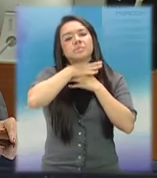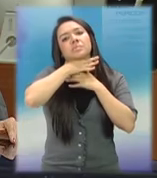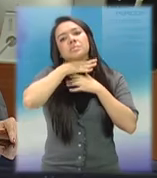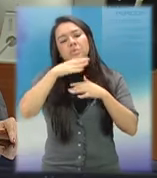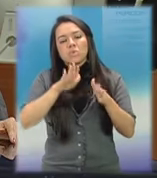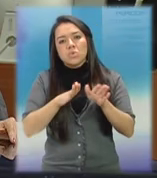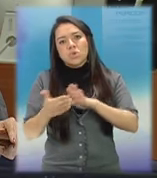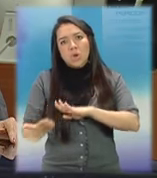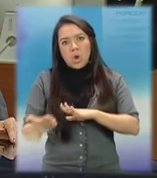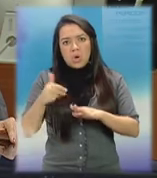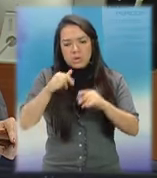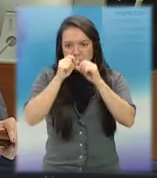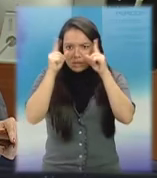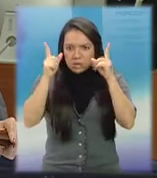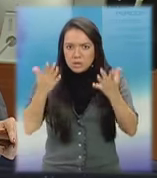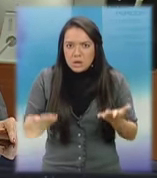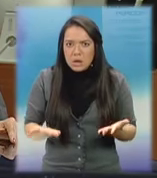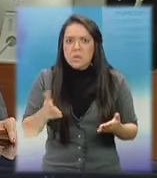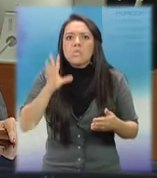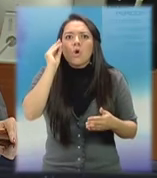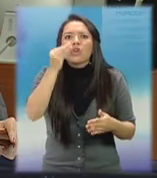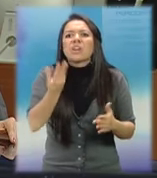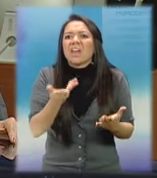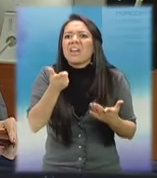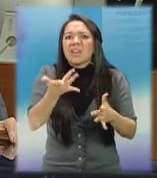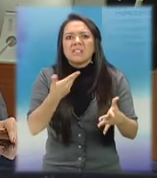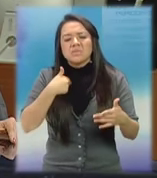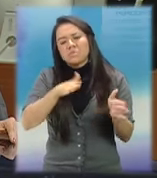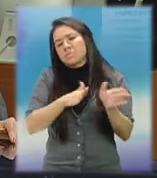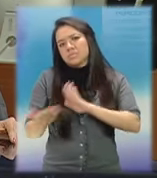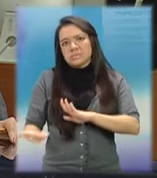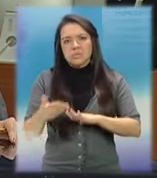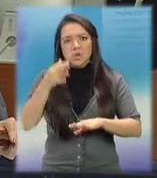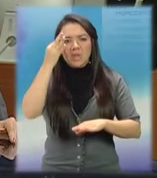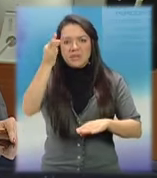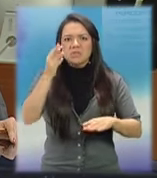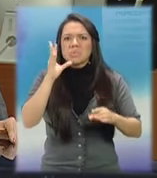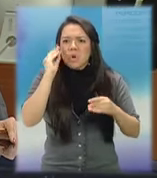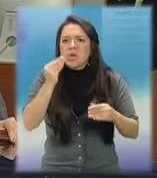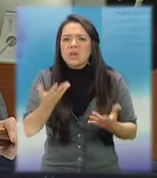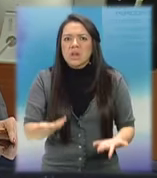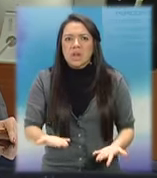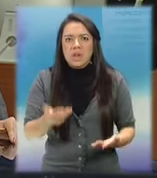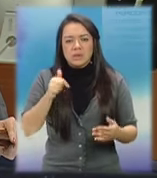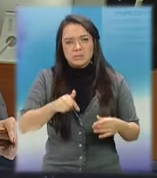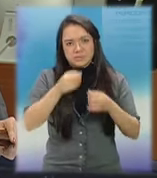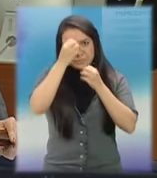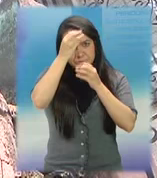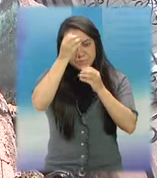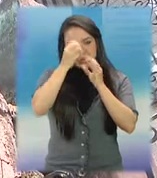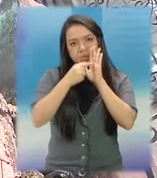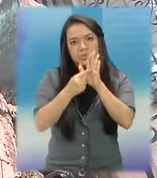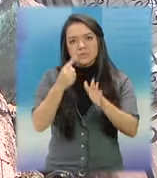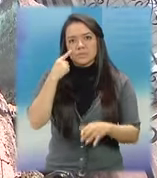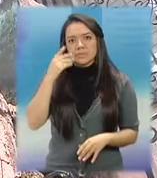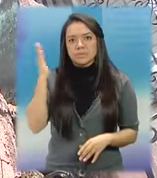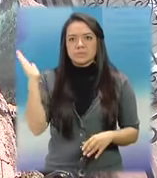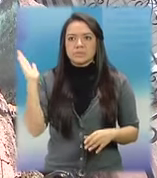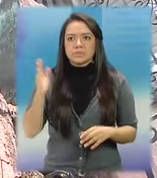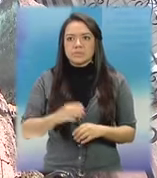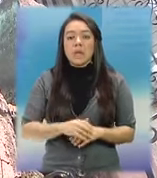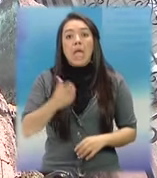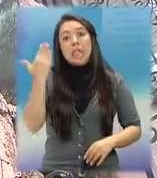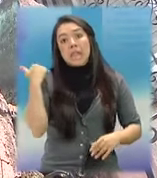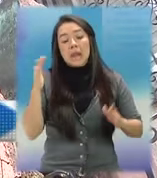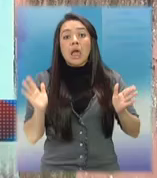no han logrado determinar lo que motivó a que el menor decidiera ponerle fin a su vida de forma tan trágica. Ayer por la mañana un niño de